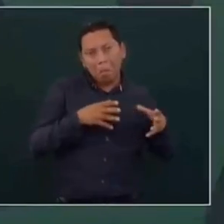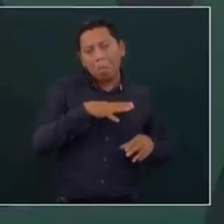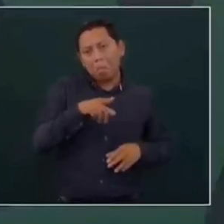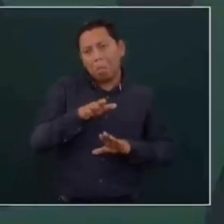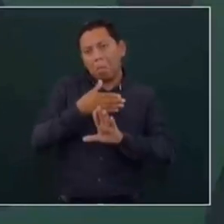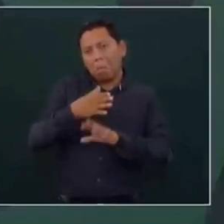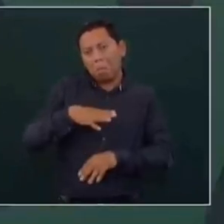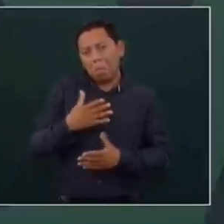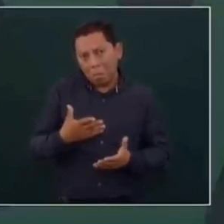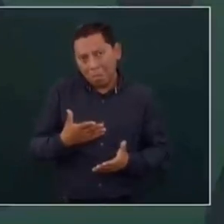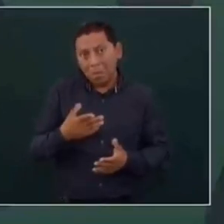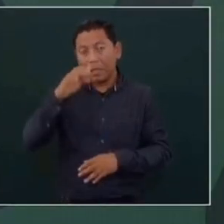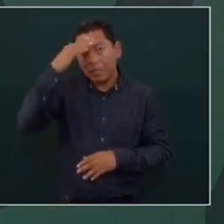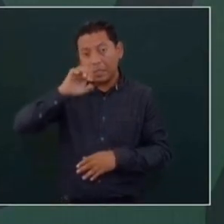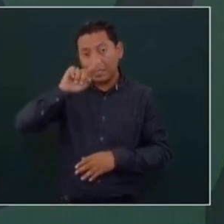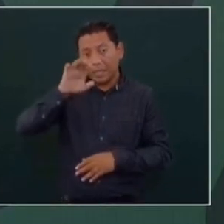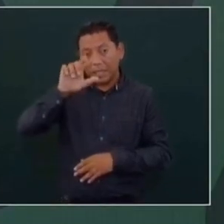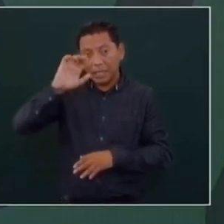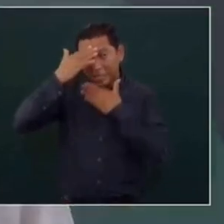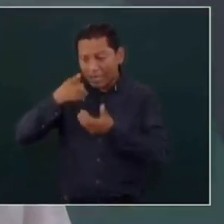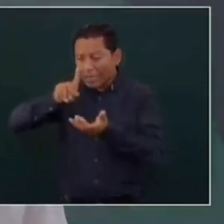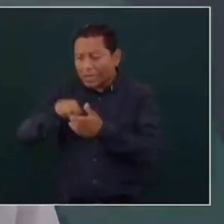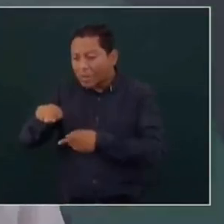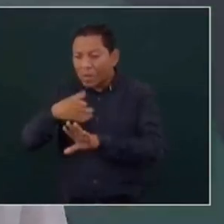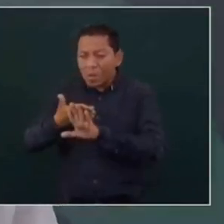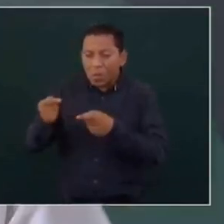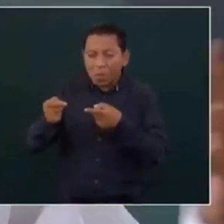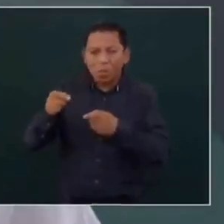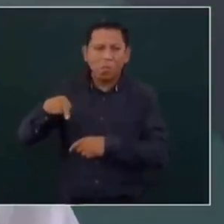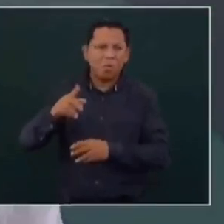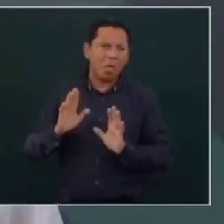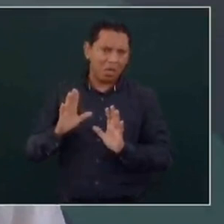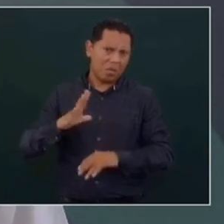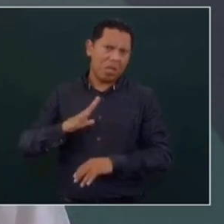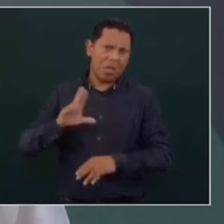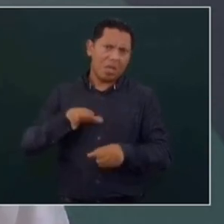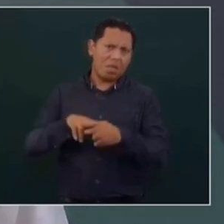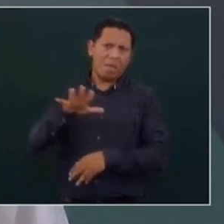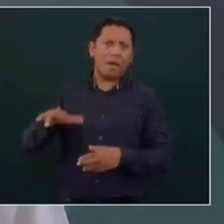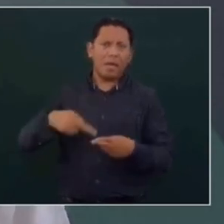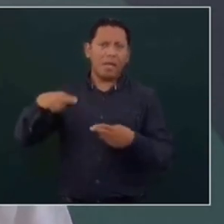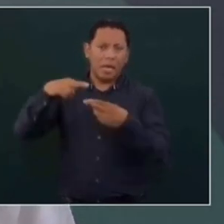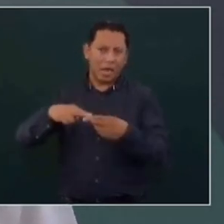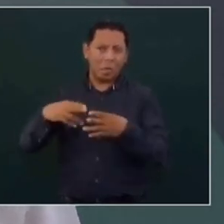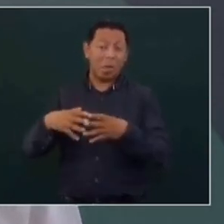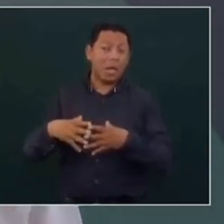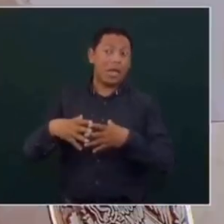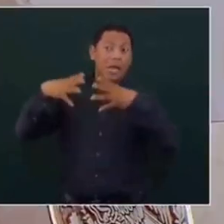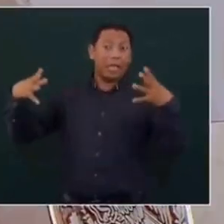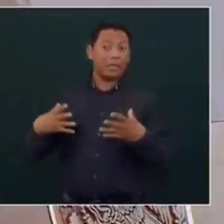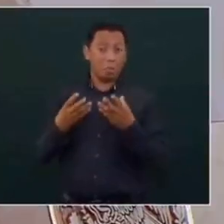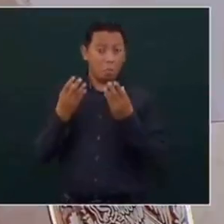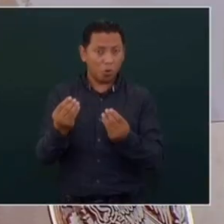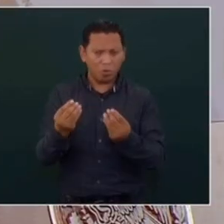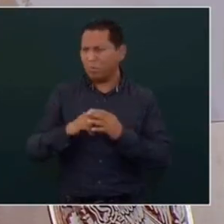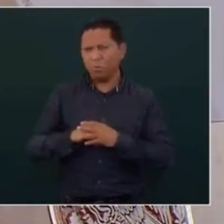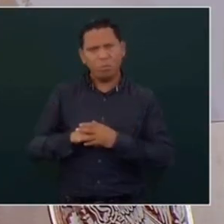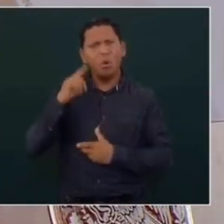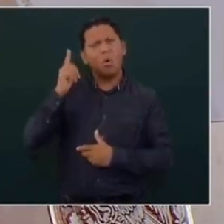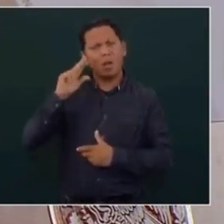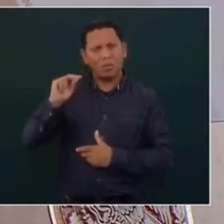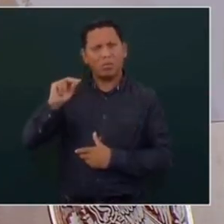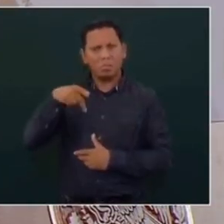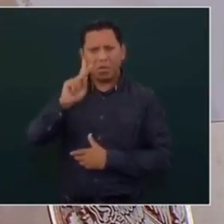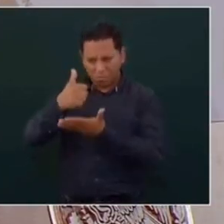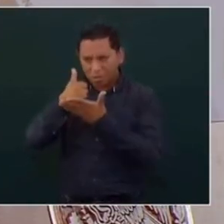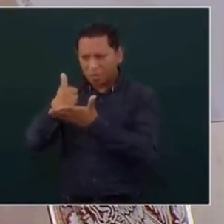Incluso al interior de la misma organización. Pero tampoco es un asunto extendido, grave. Y no lo deseamos. Y vamos a